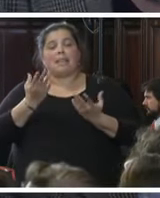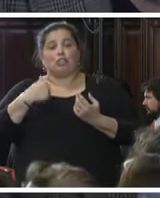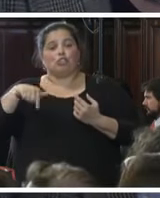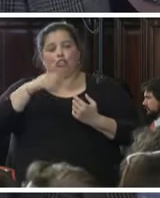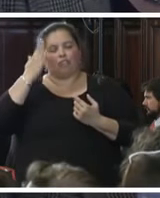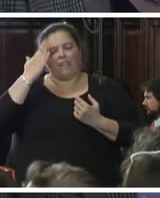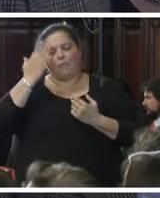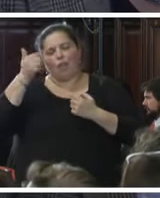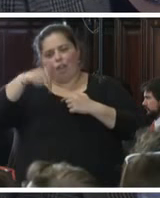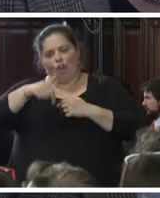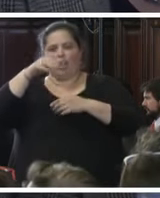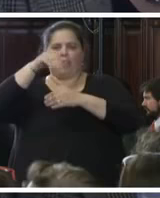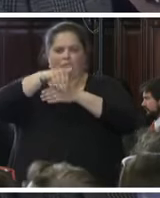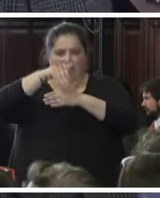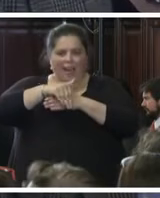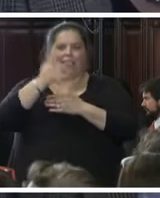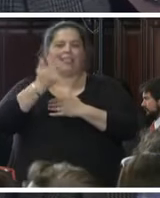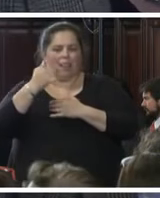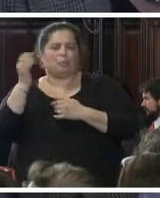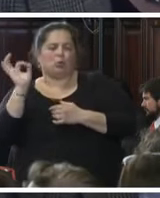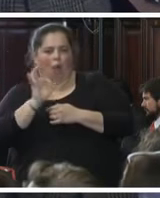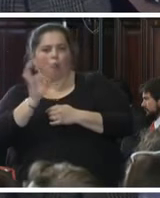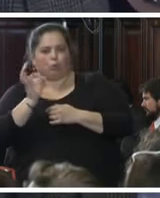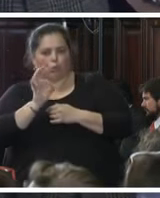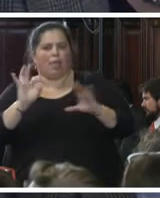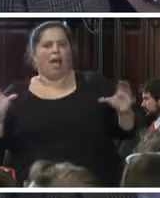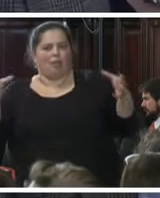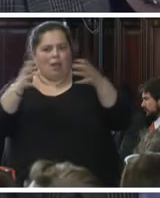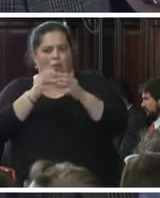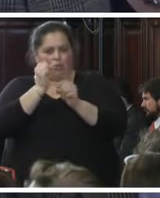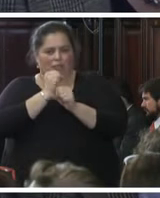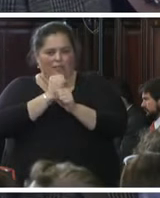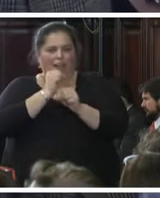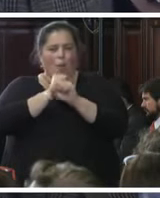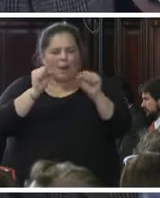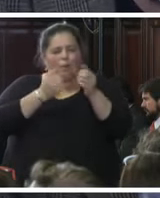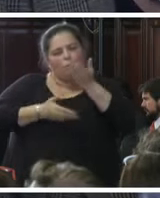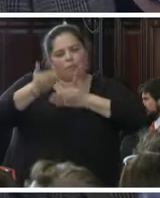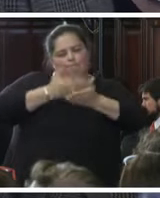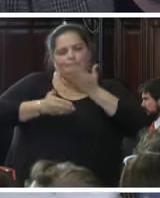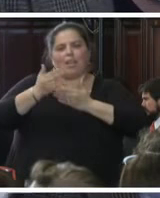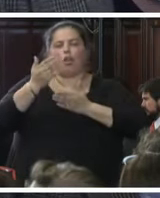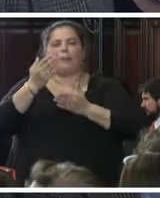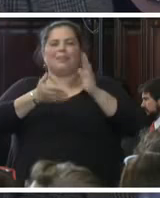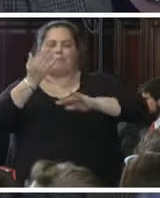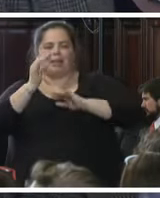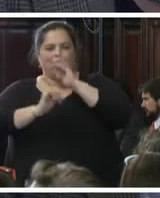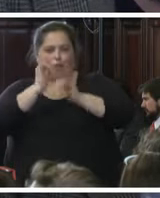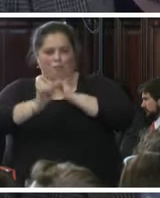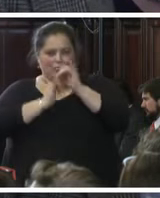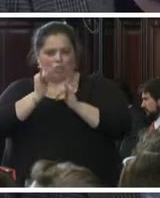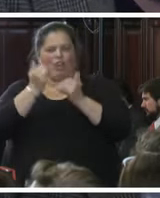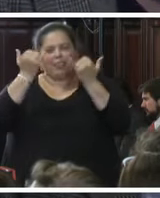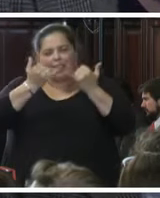tarde vamos a tener una oportunidad de cruzar un poco más de información puntual que tenemos en